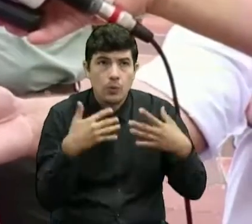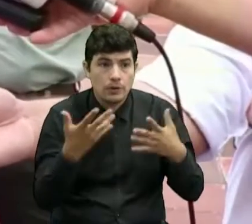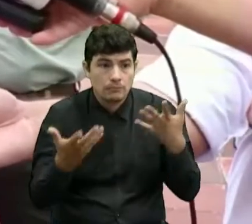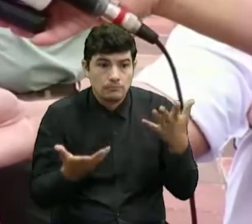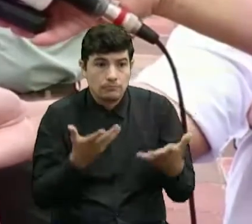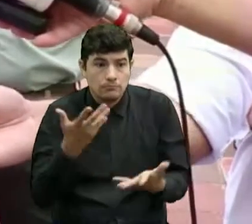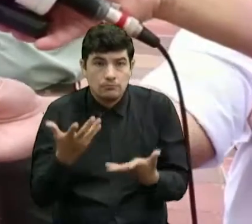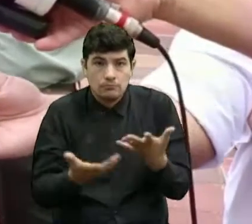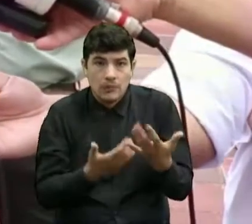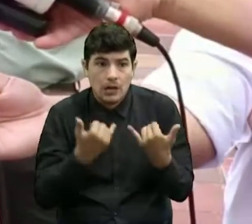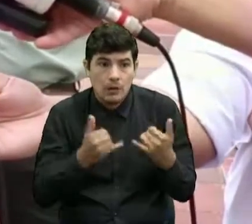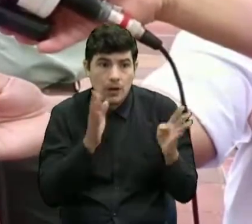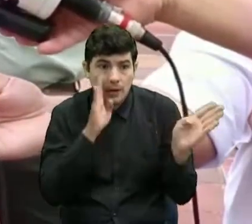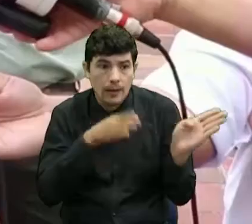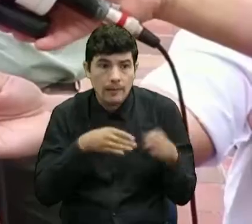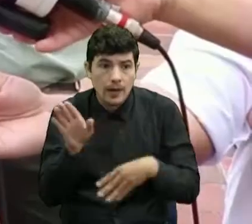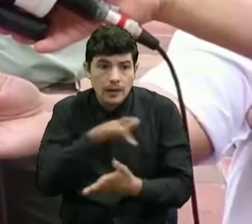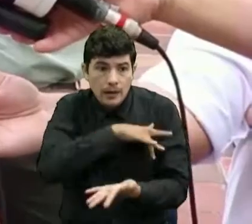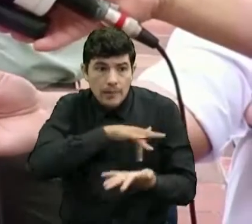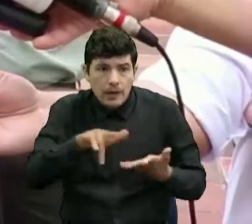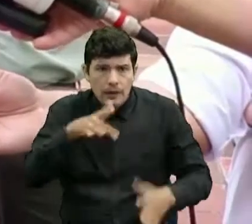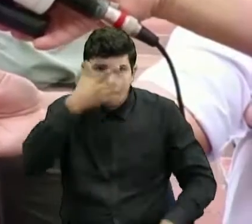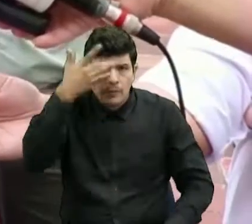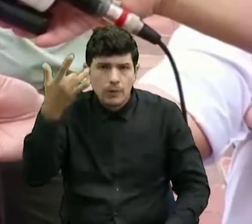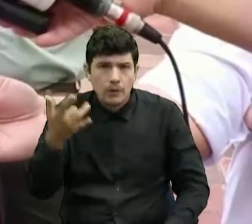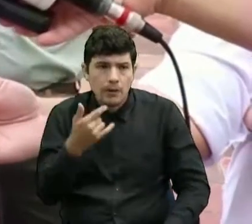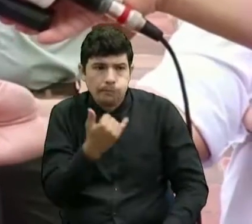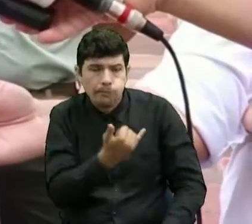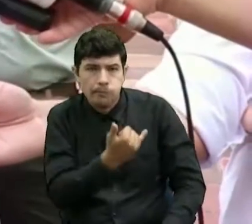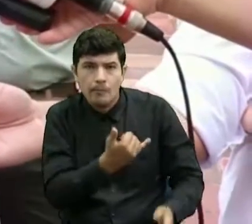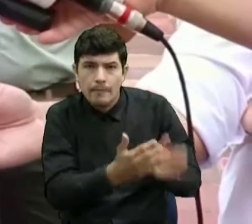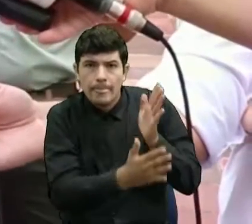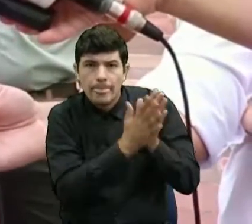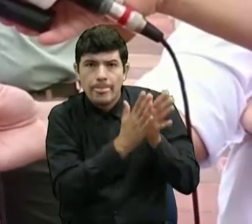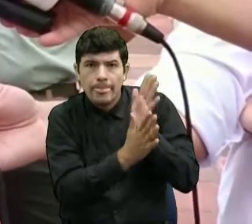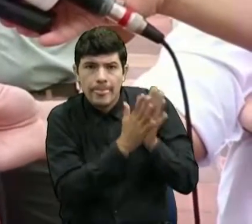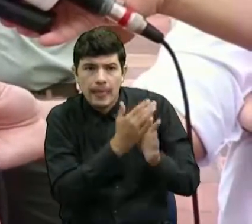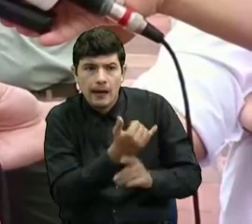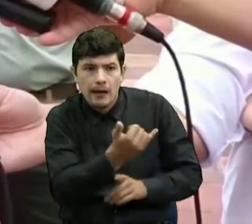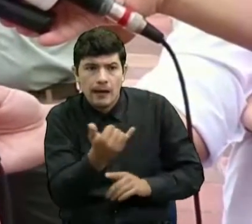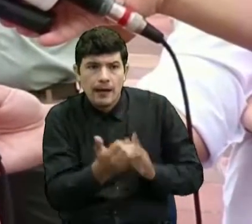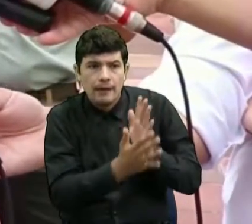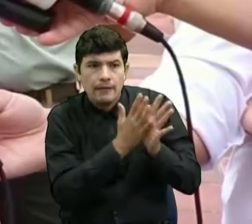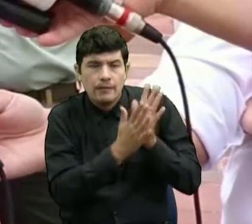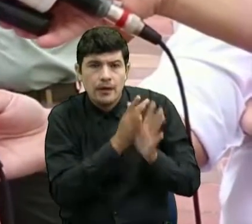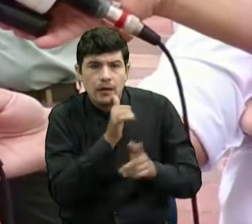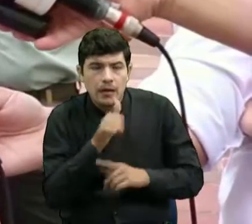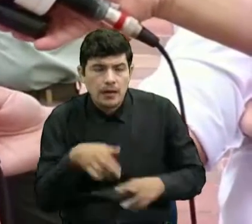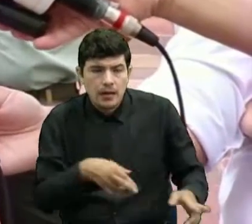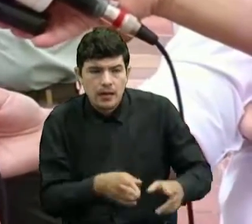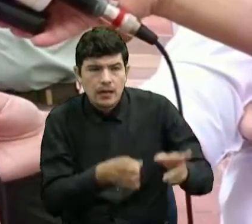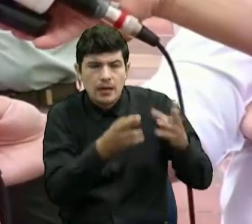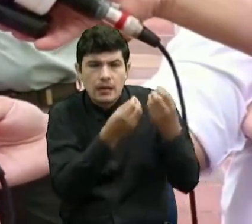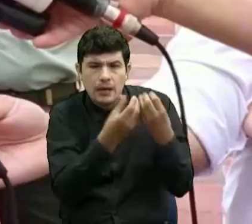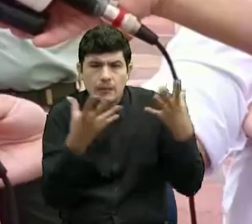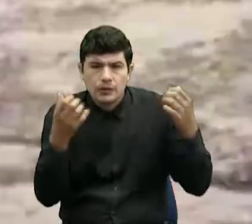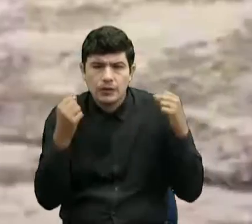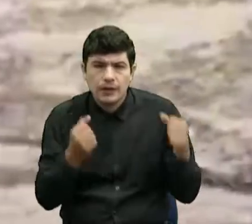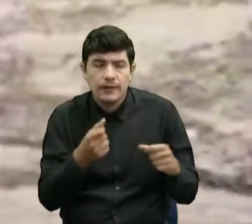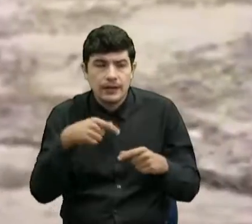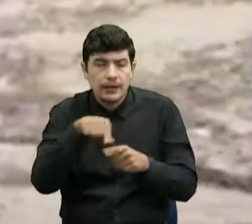activar el plan de emergencias, teniendo en cuenta que tenía una información de que venía el río con bastante fuerza,